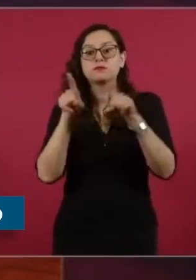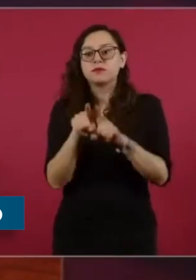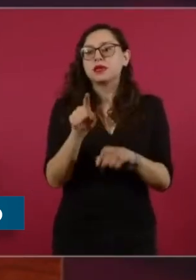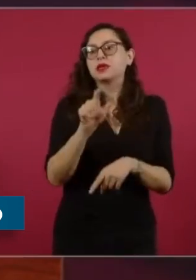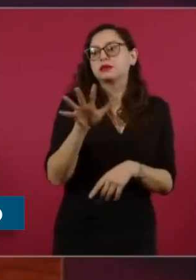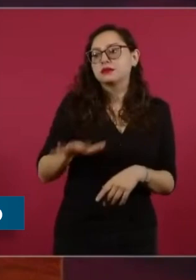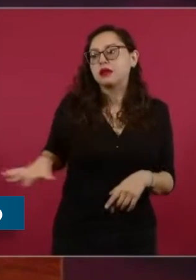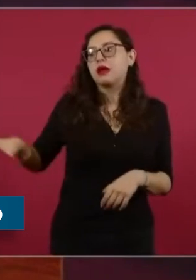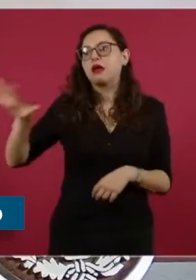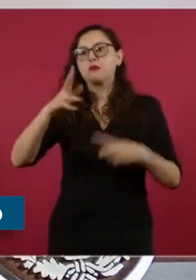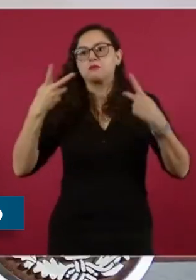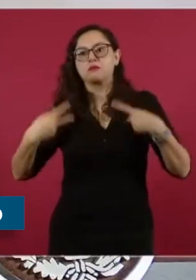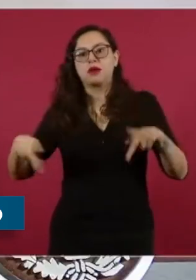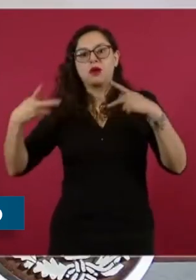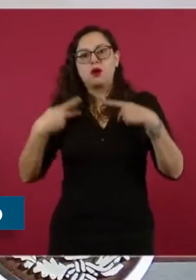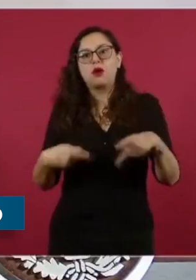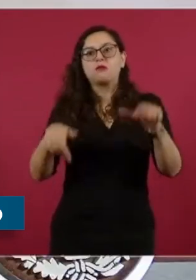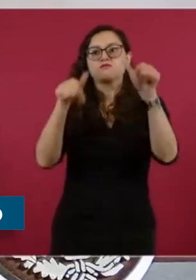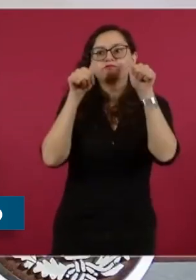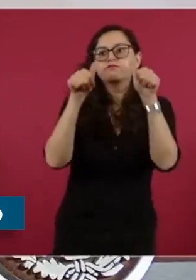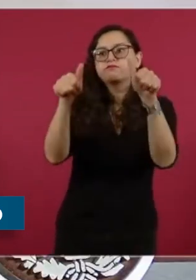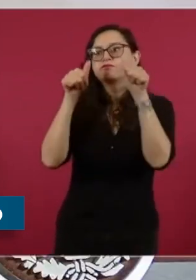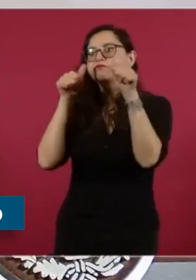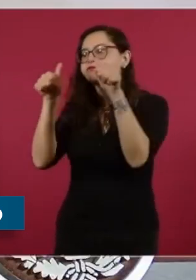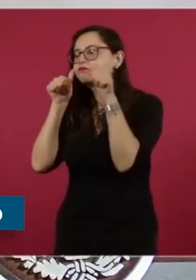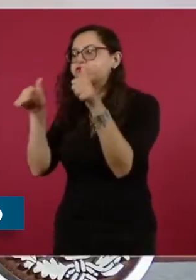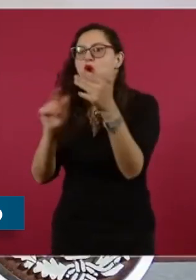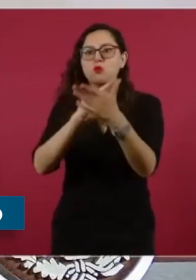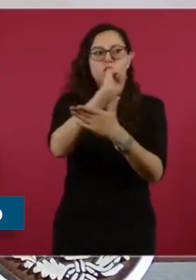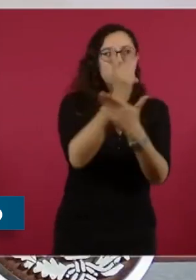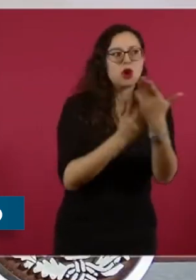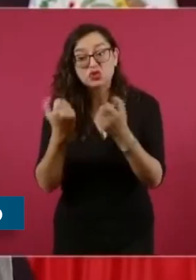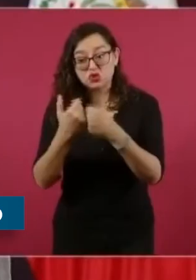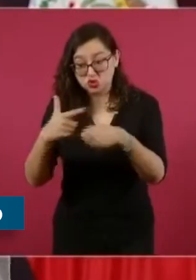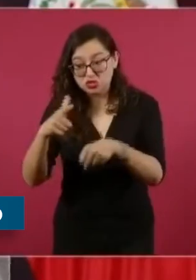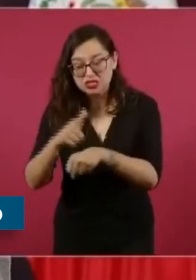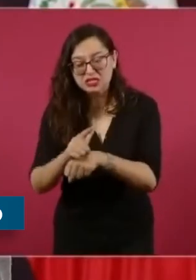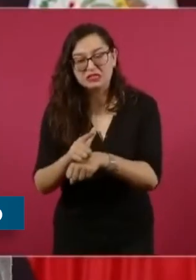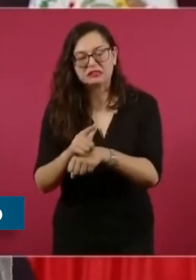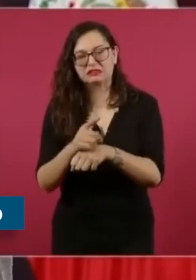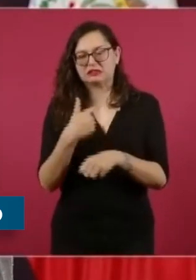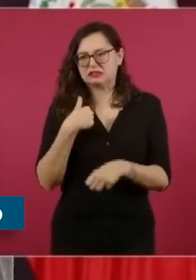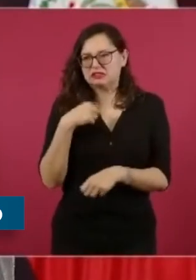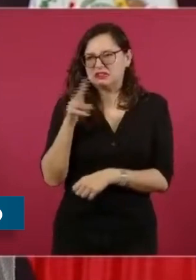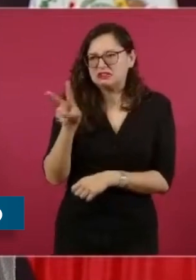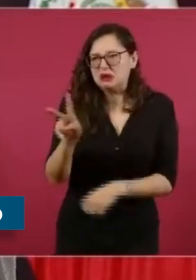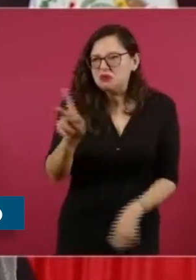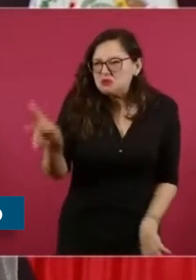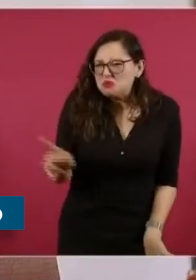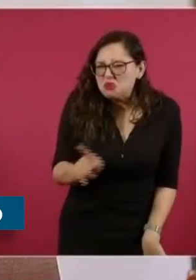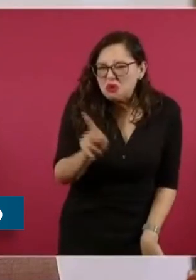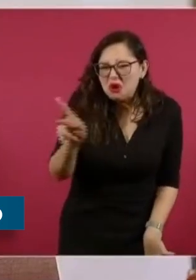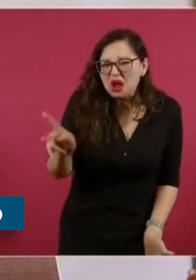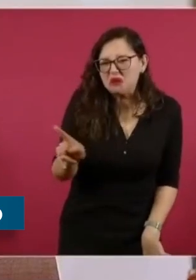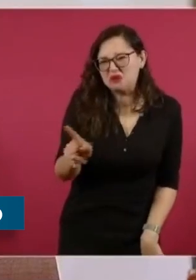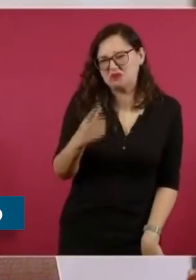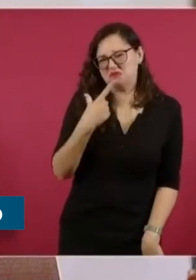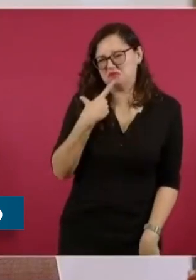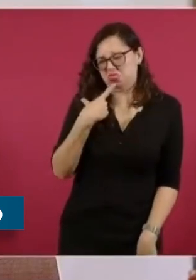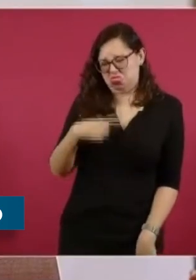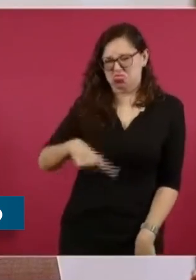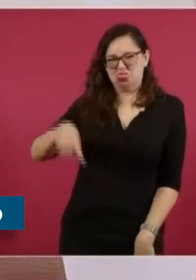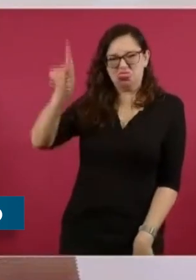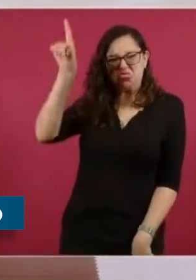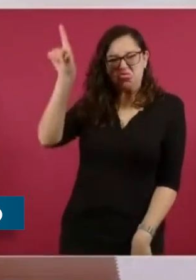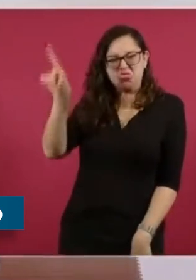Obrador priorizó la atención a las causas que generan la violencia mediante programas sociales, el combate a la corrupción, el fortalecimiento de las